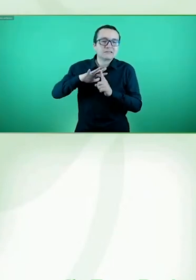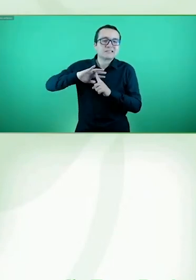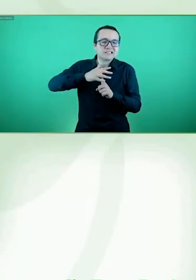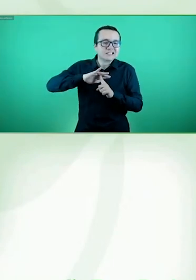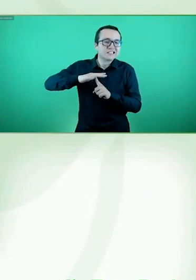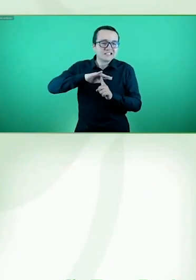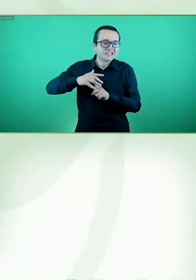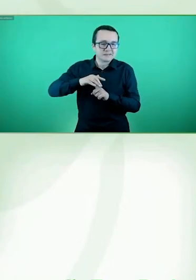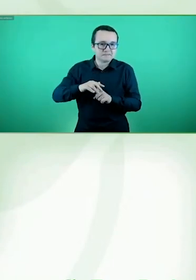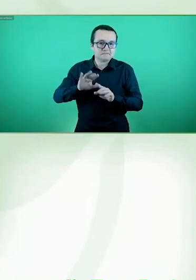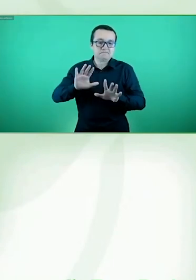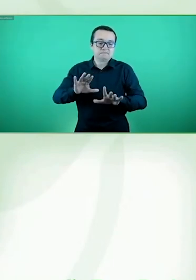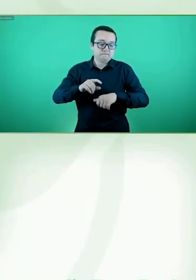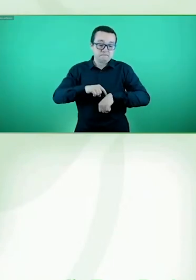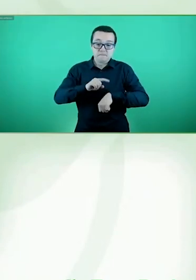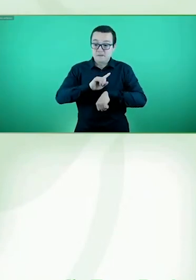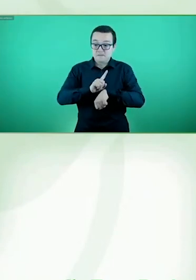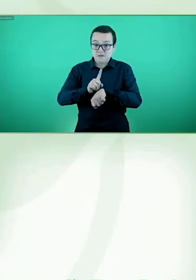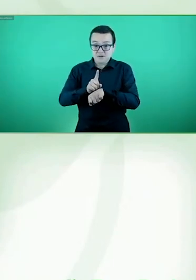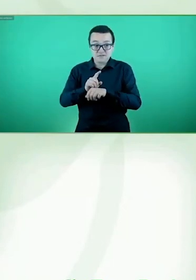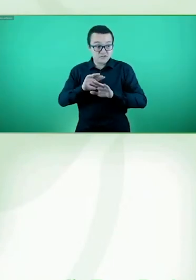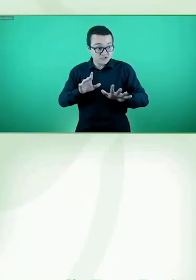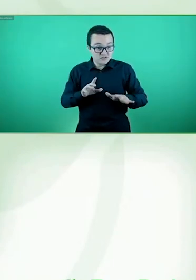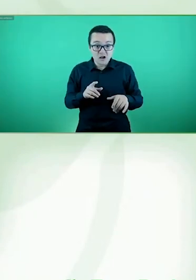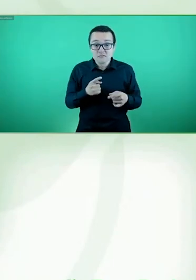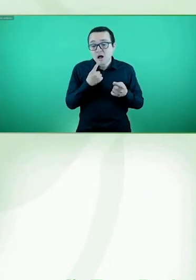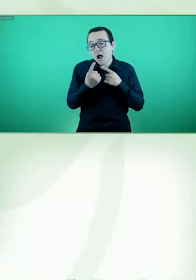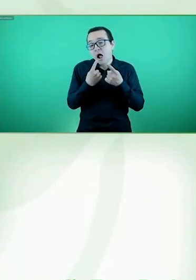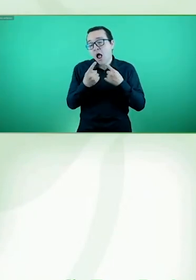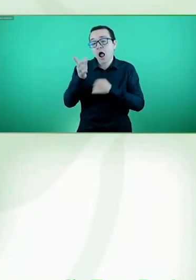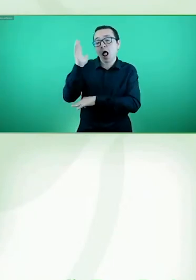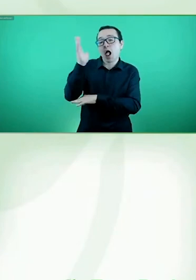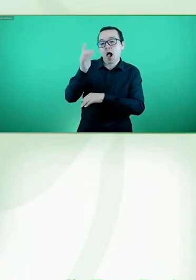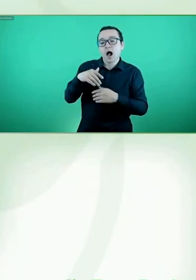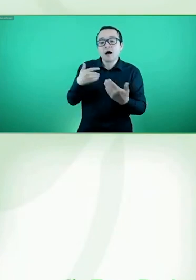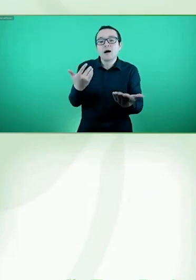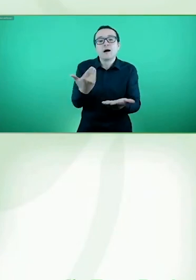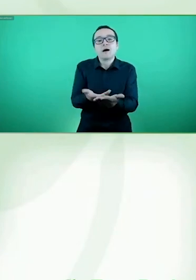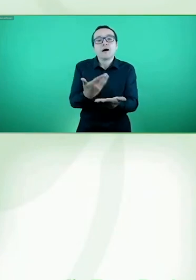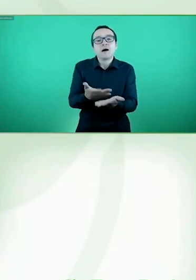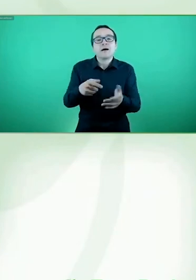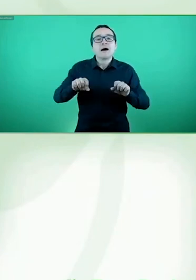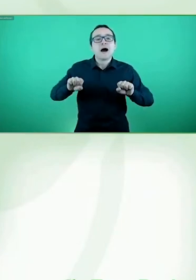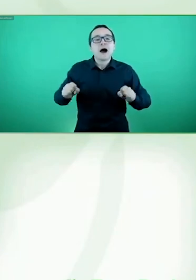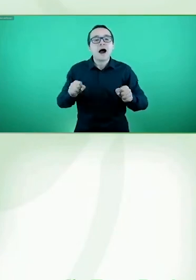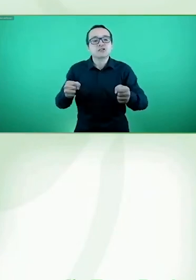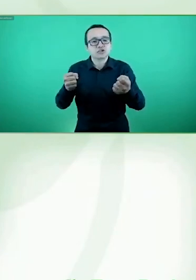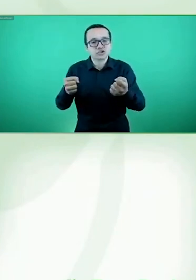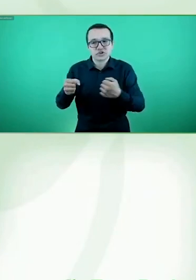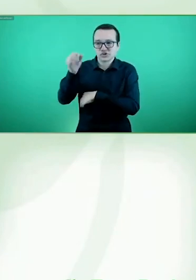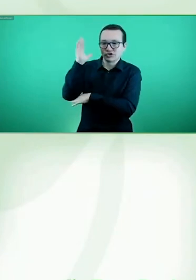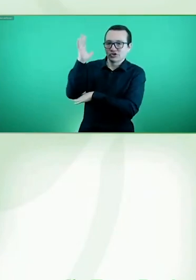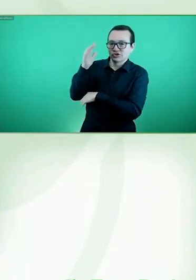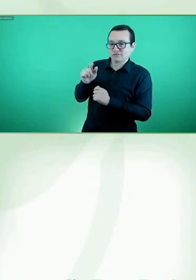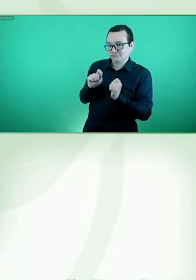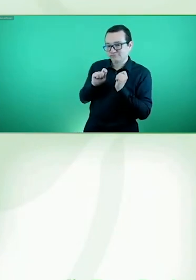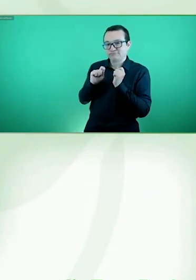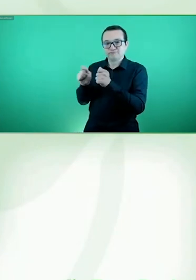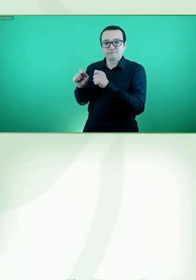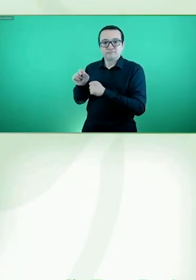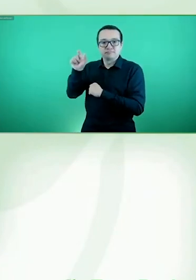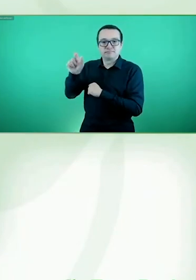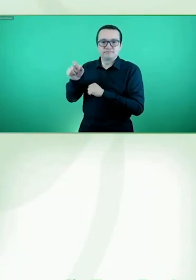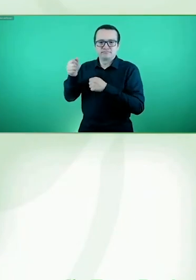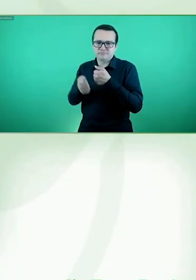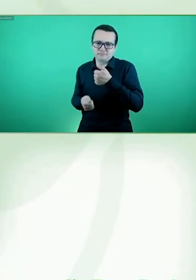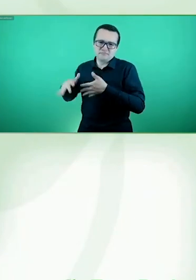de las palabras a la acción. Y le vamos a dar la voz a, decíamos, nuestra oradora principal del día de hoy. Sabéis que tanto hoy